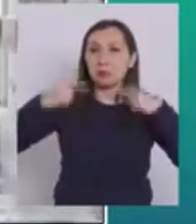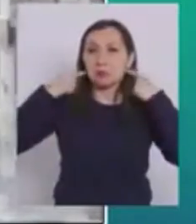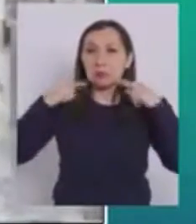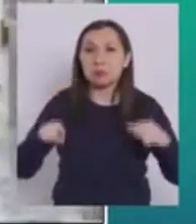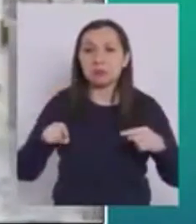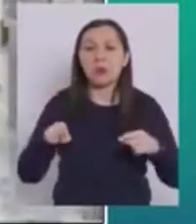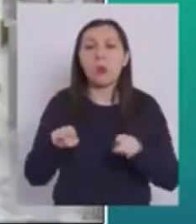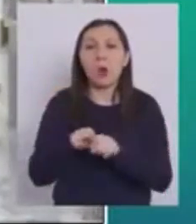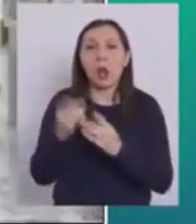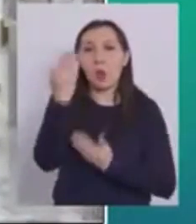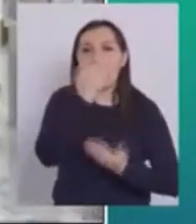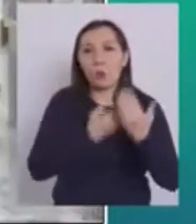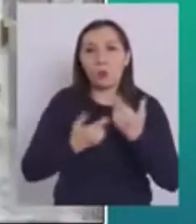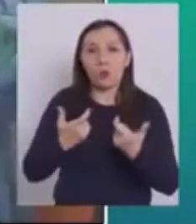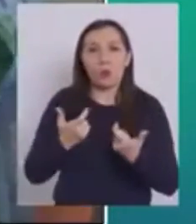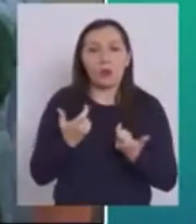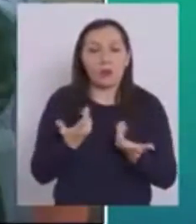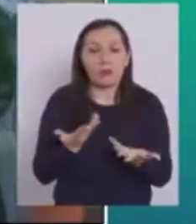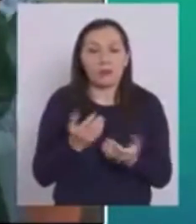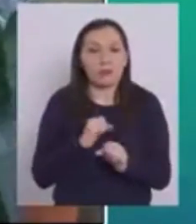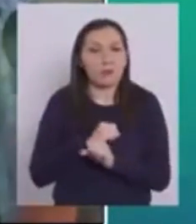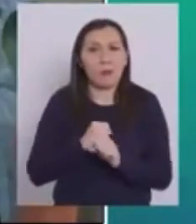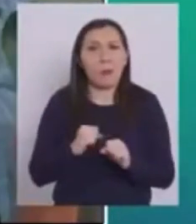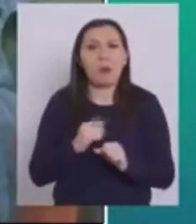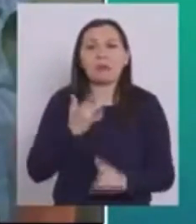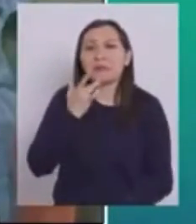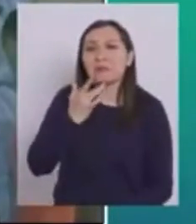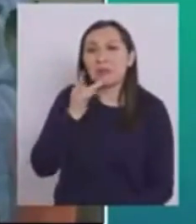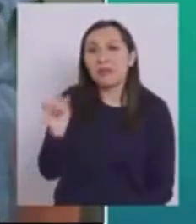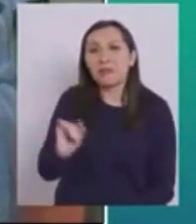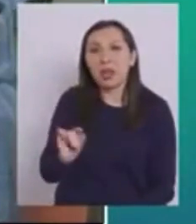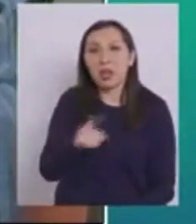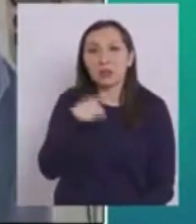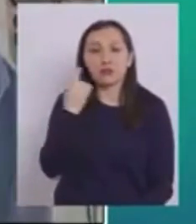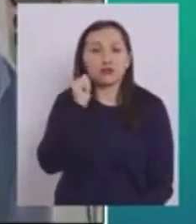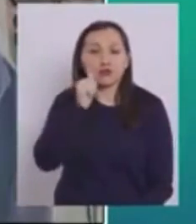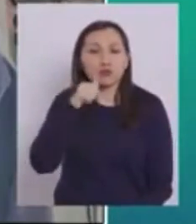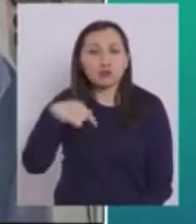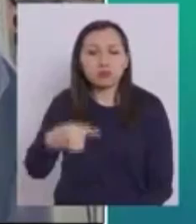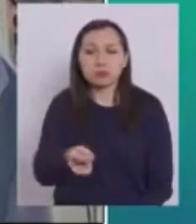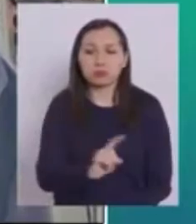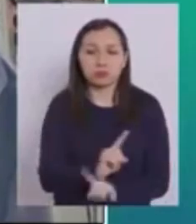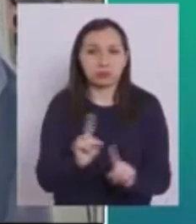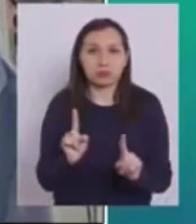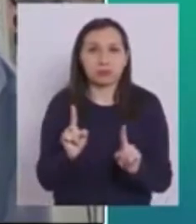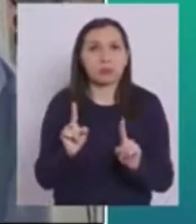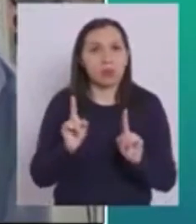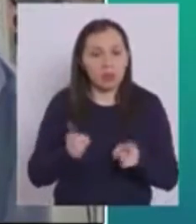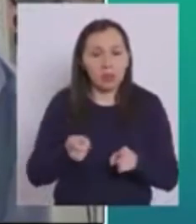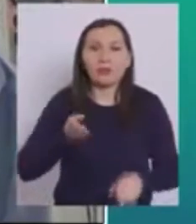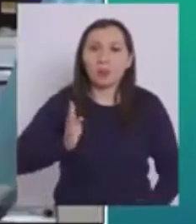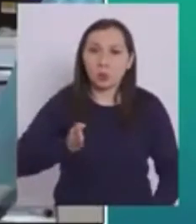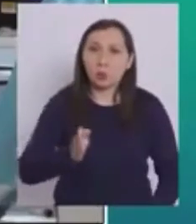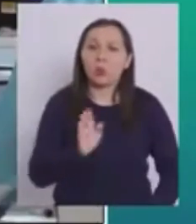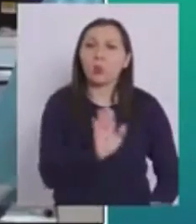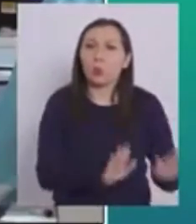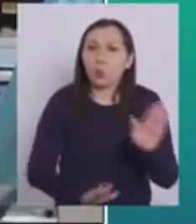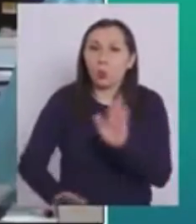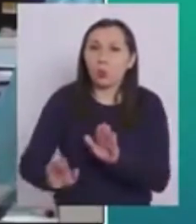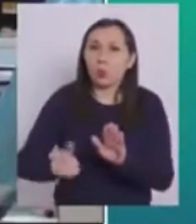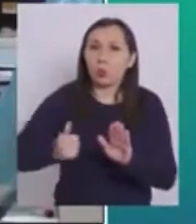respetan las medidas de autocuidado Y no podemos seguir minimizando lo que hacemos todos los días Y tenemos que seguir